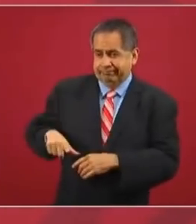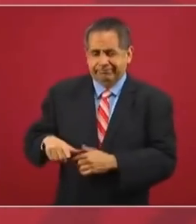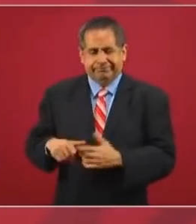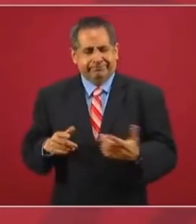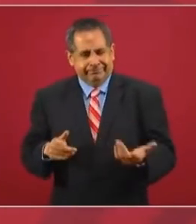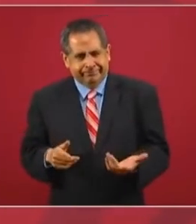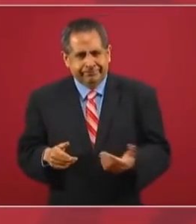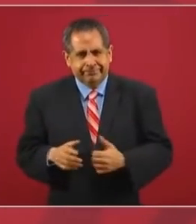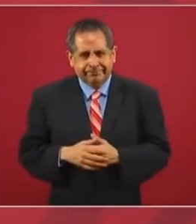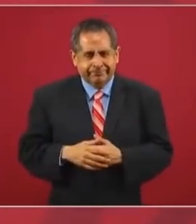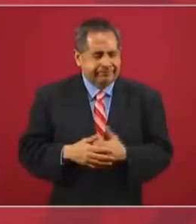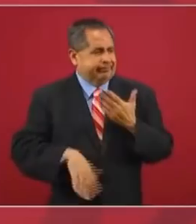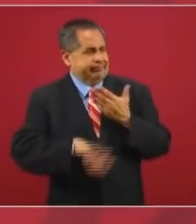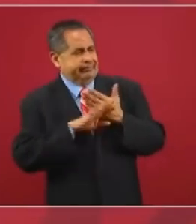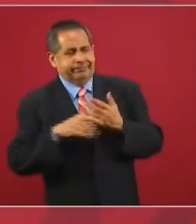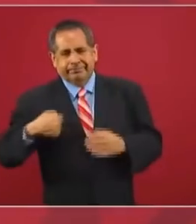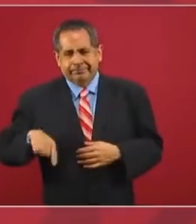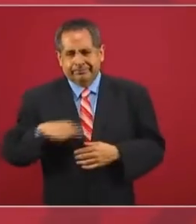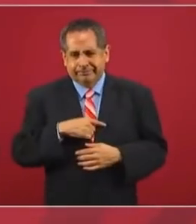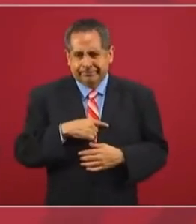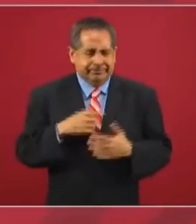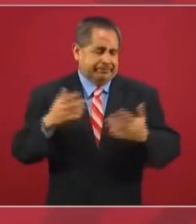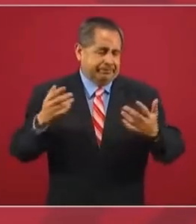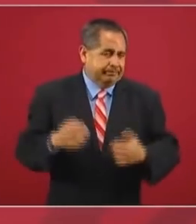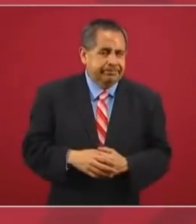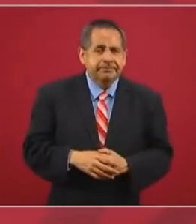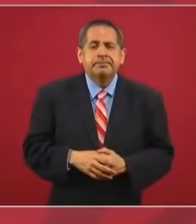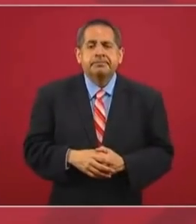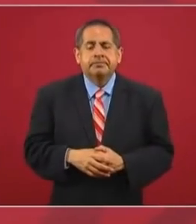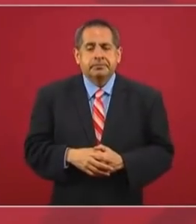de nosotros o de lo que representamos.